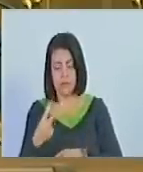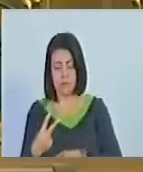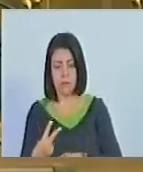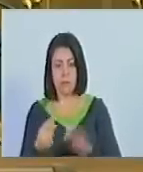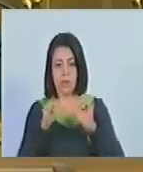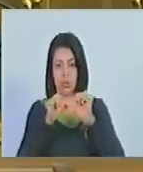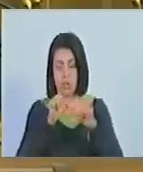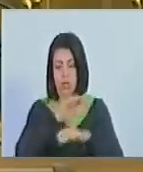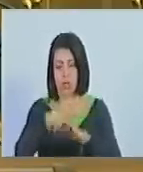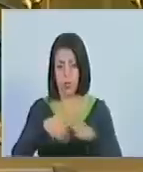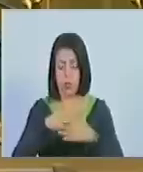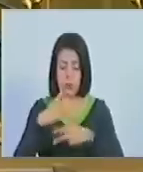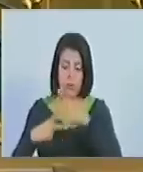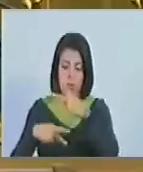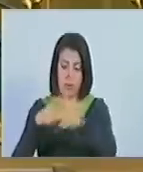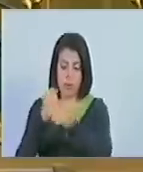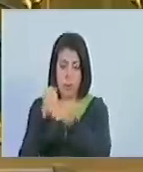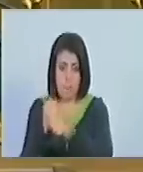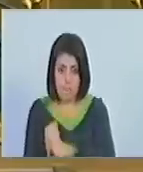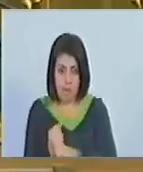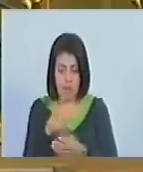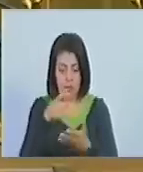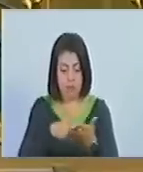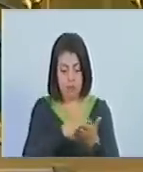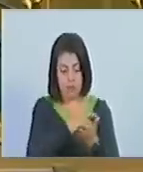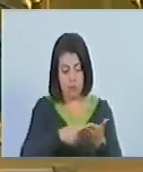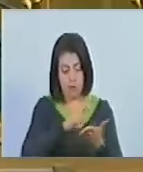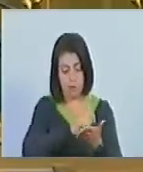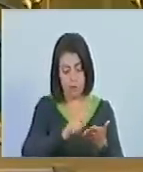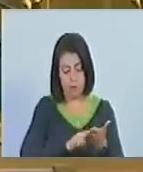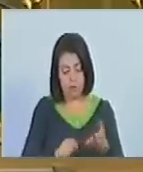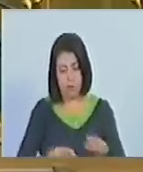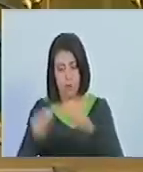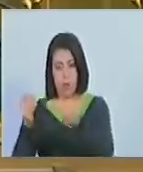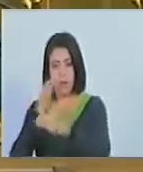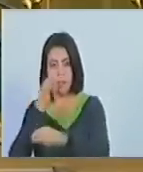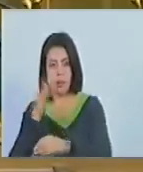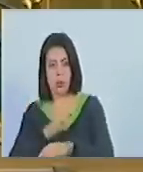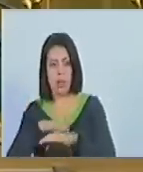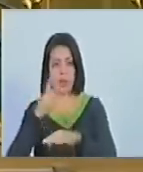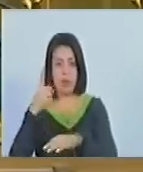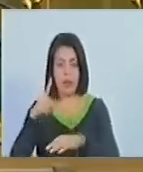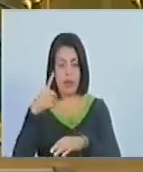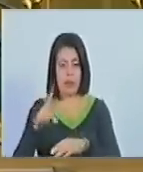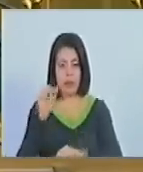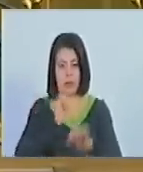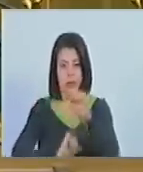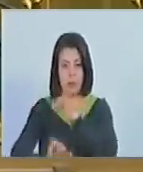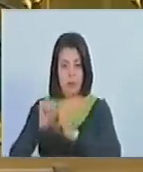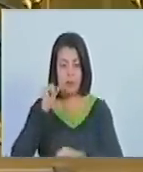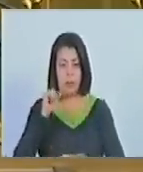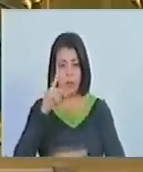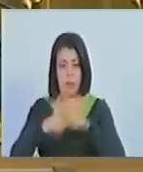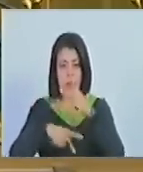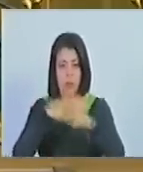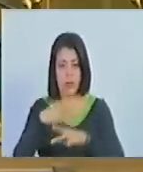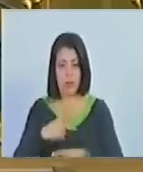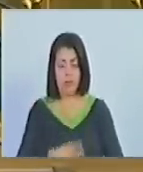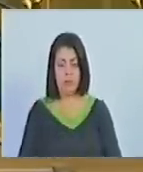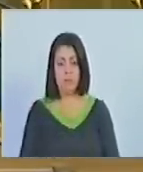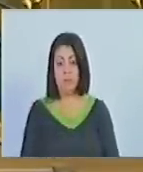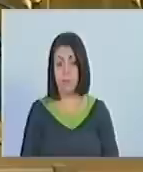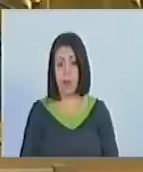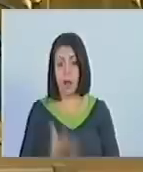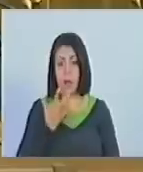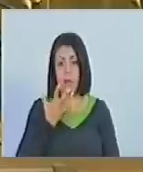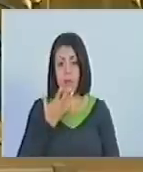Durante todo el procedimiento de revocatoria deberá garantizarse el derecho a la defensa y al debido proceso. En